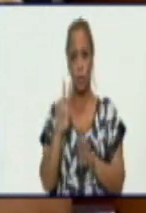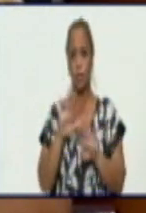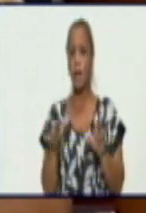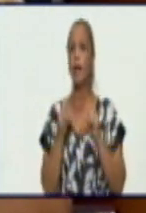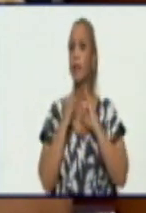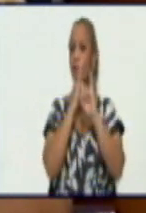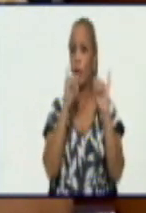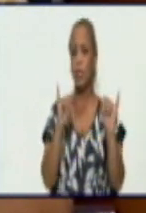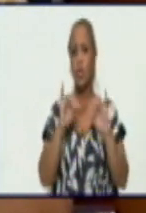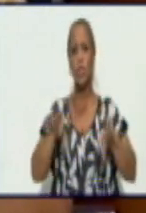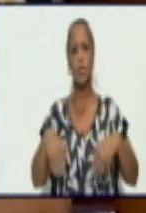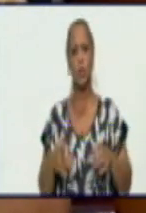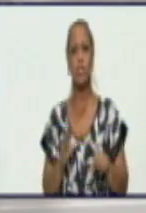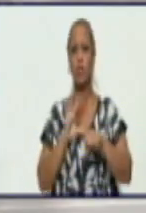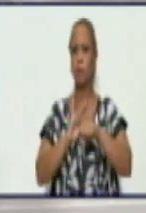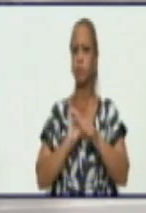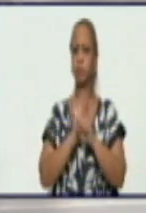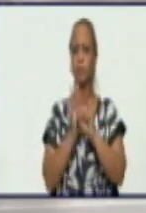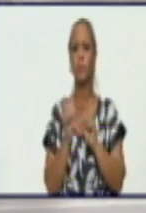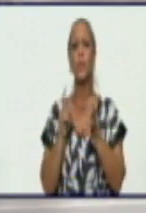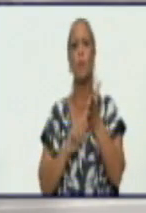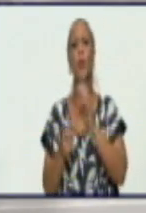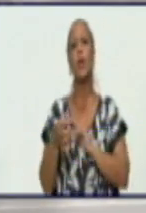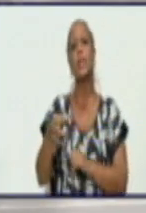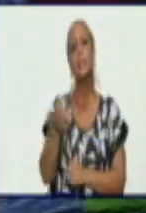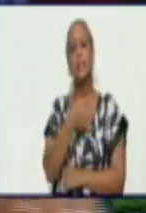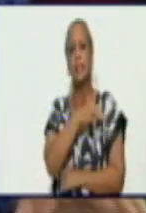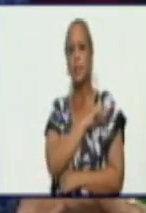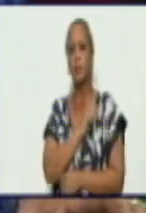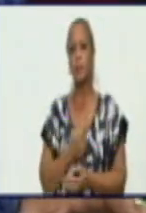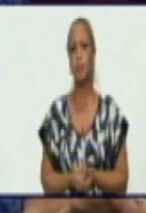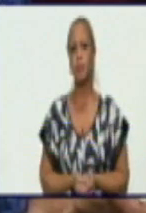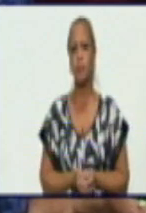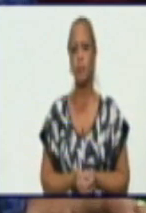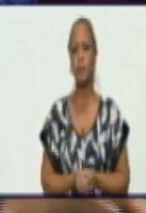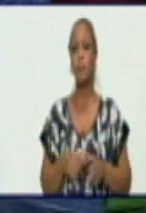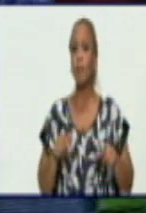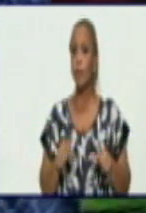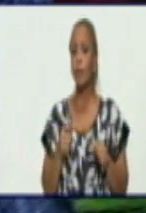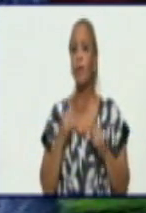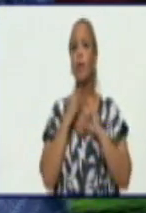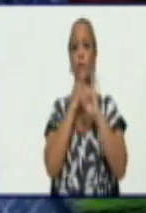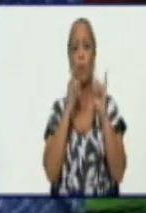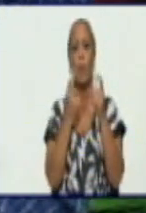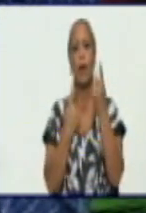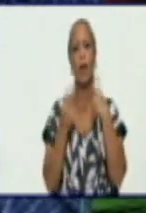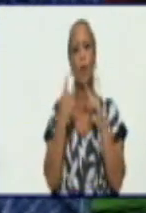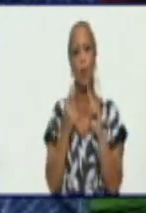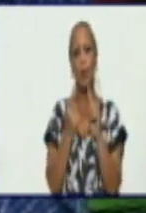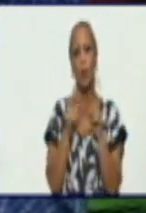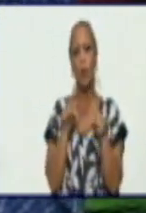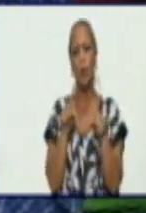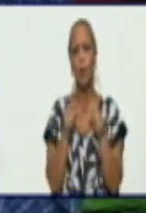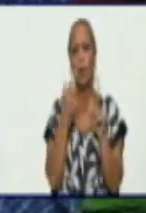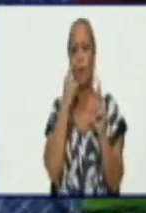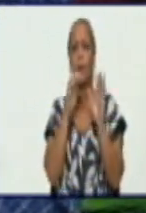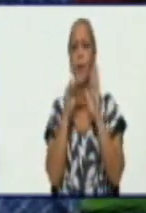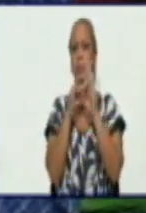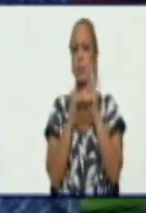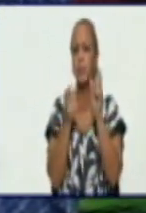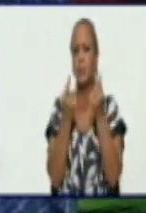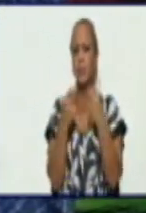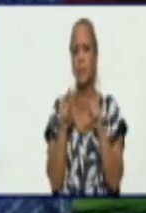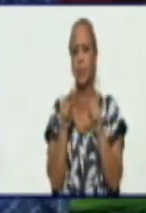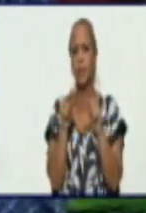actualización de la COVID en la provincia. Aquí destacar varios aspectos dentro de las cifras que acaba de ofrecernos el doctor